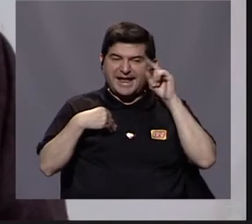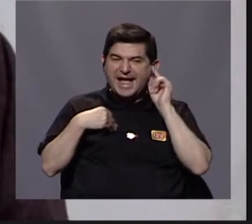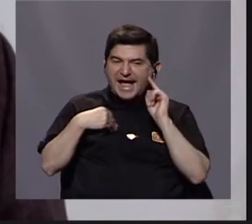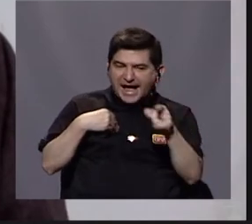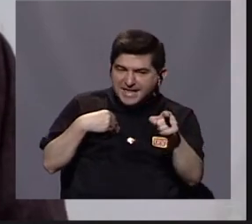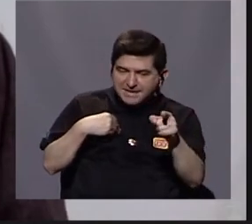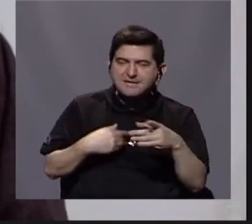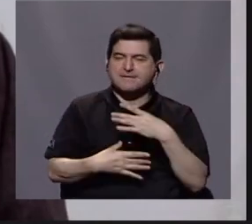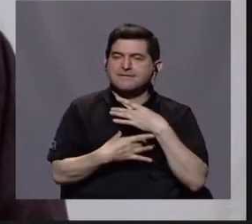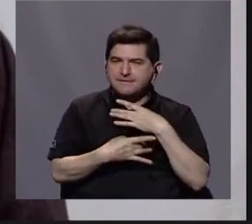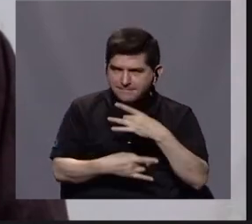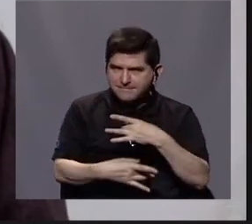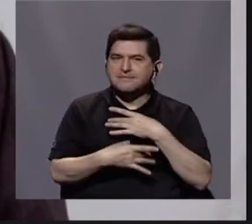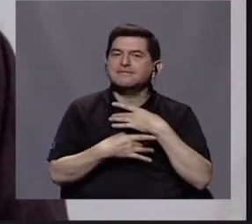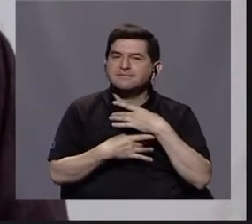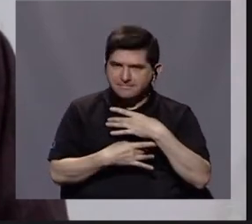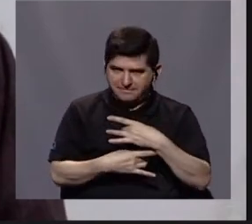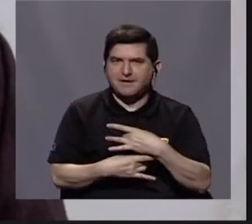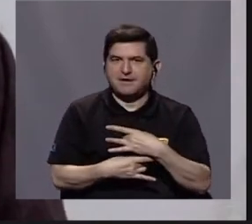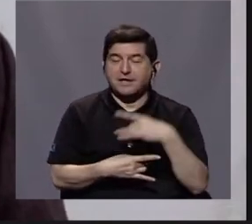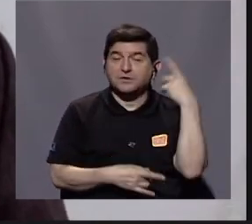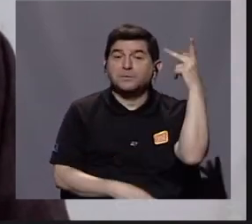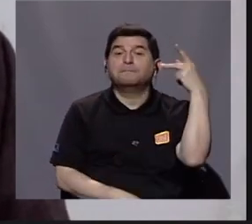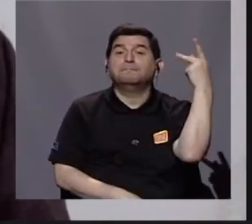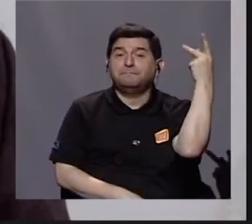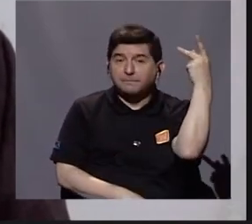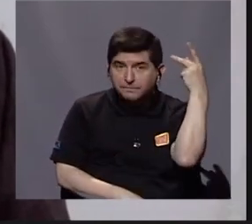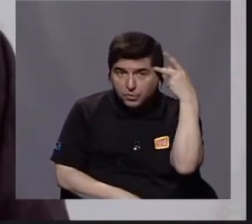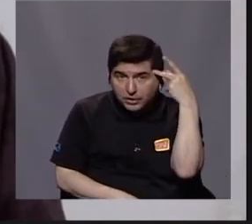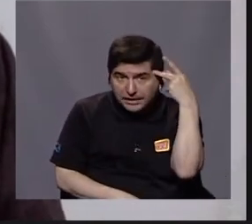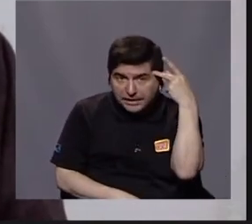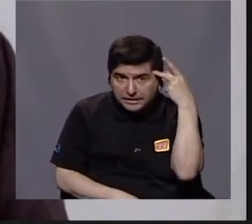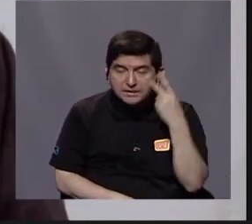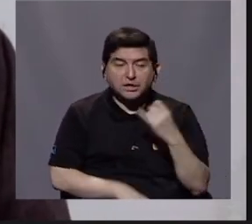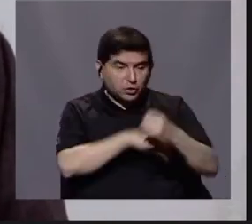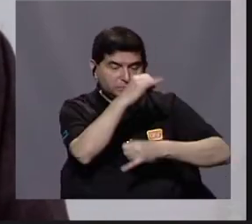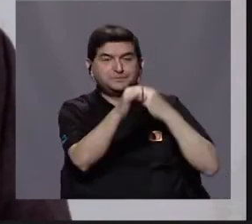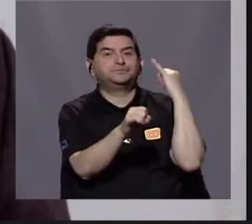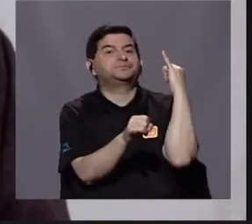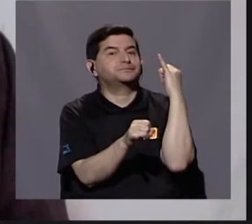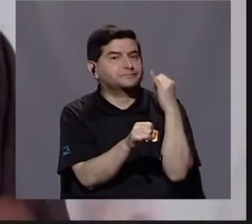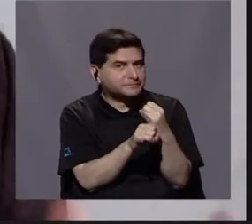un interés político internacional,